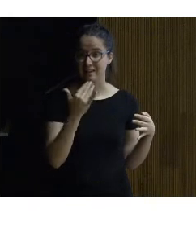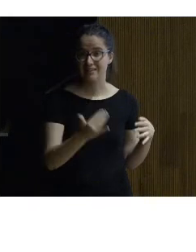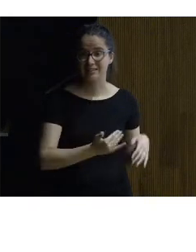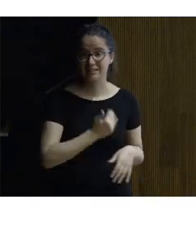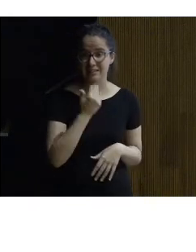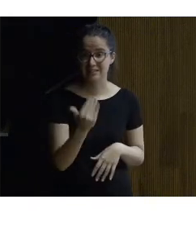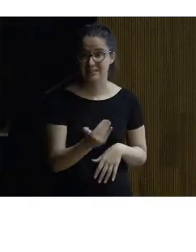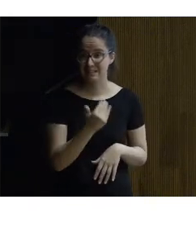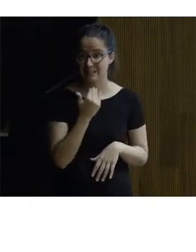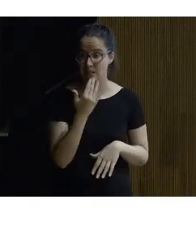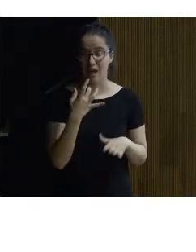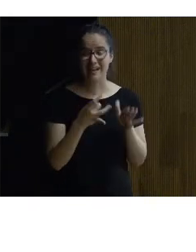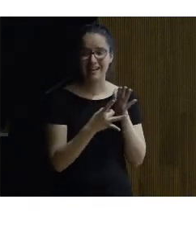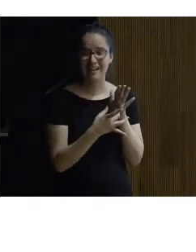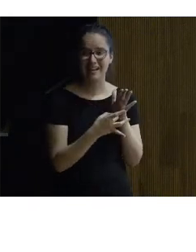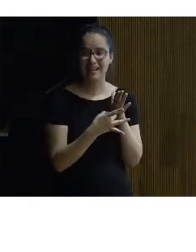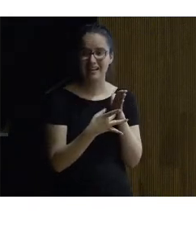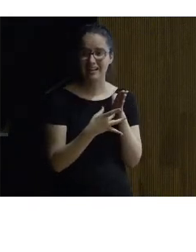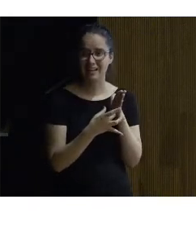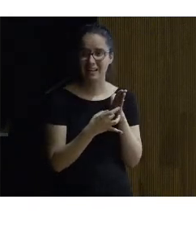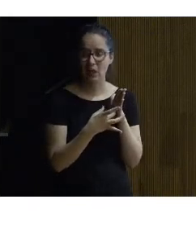que tuviera la calidad o la